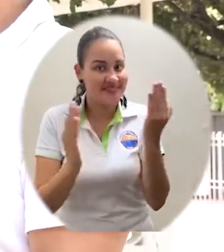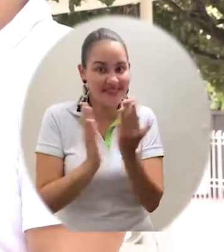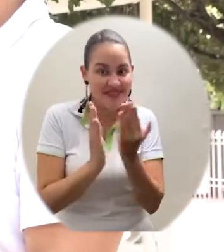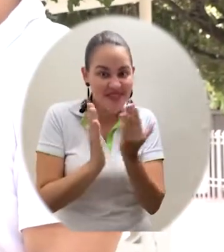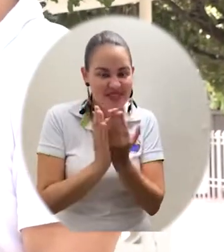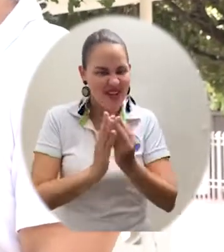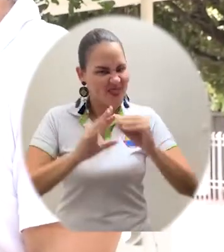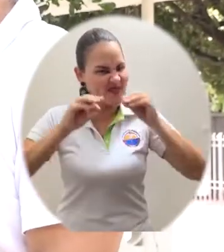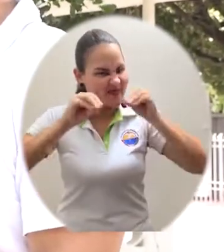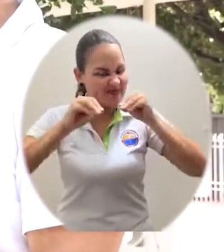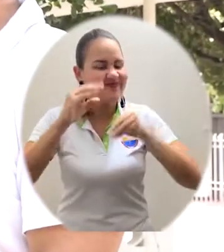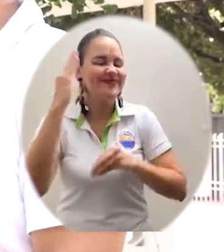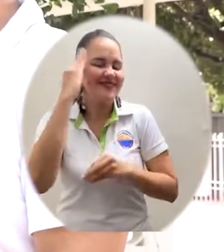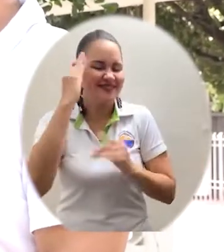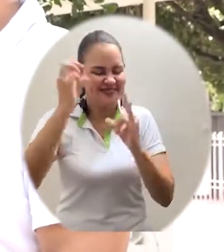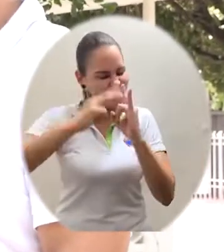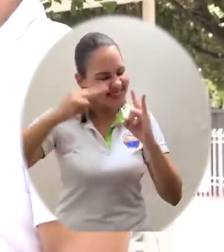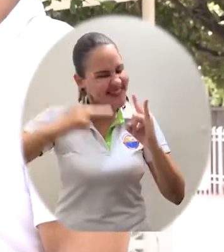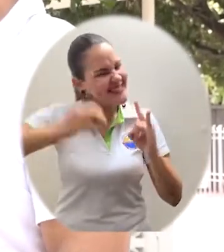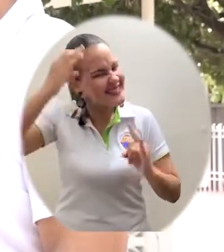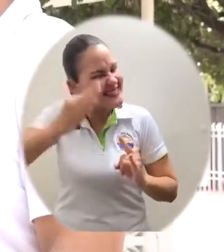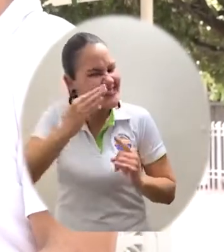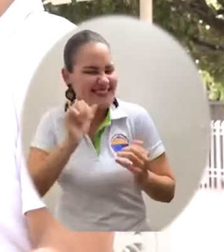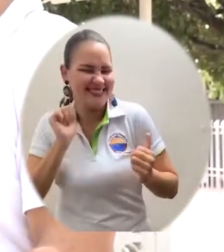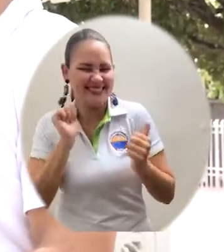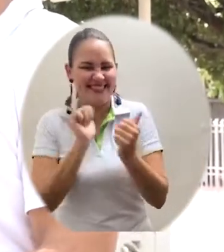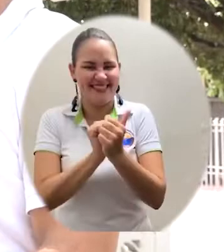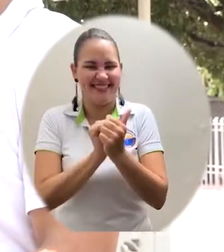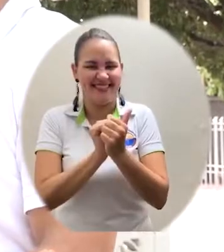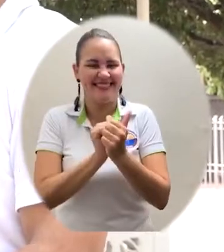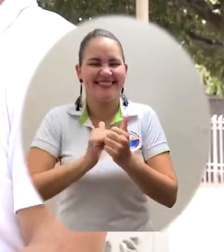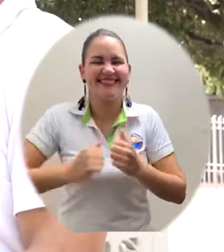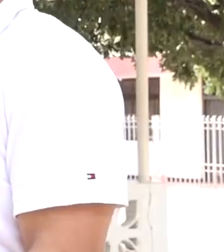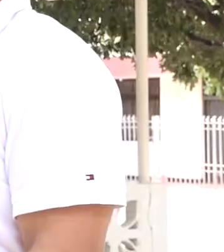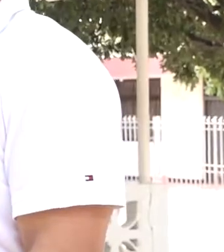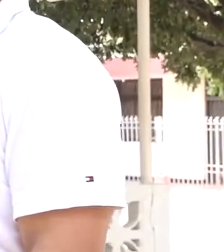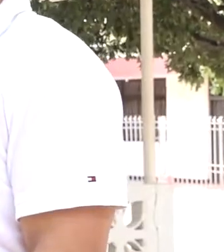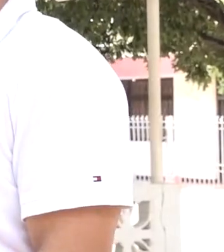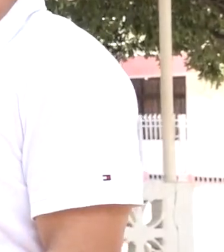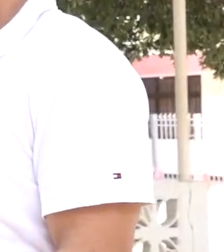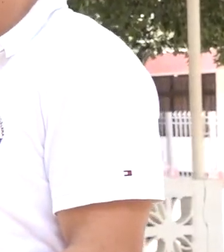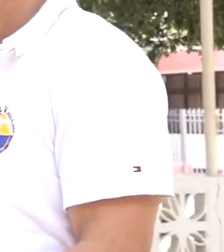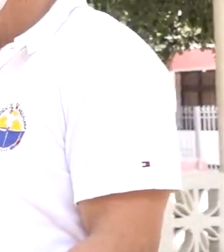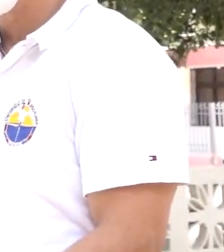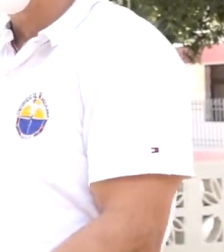estudiando, creciendo, formándose, y nada, y sientan que la universidad siempre está con ustedes ahí.